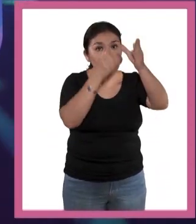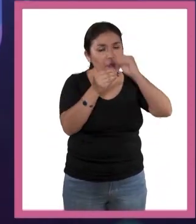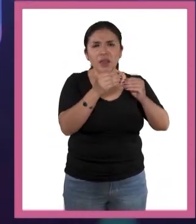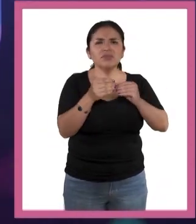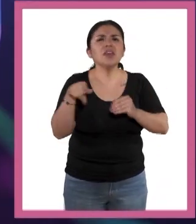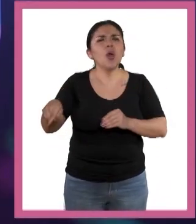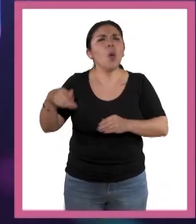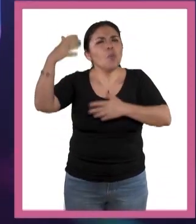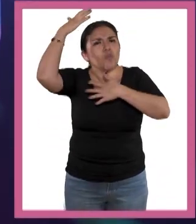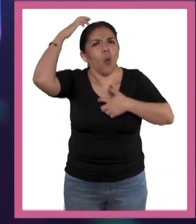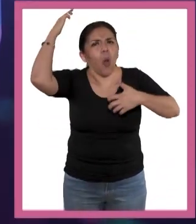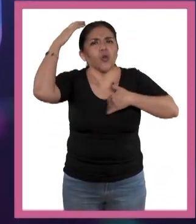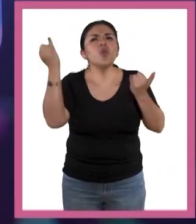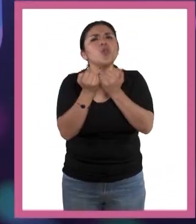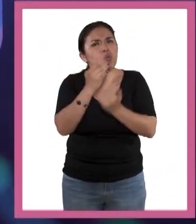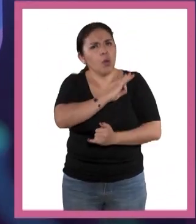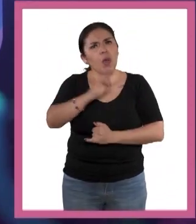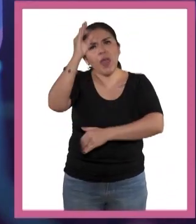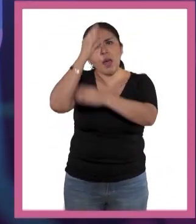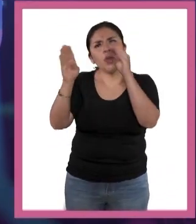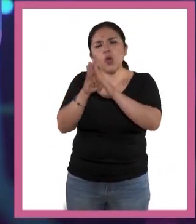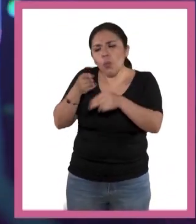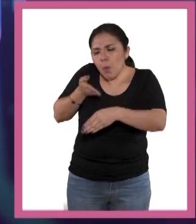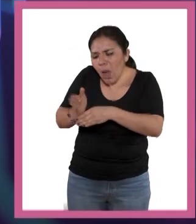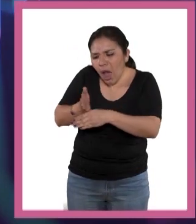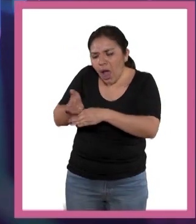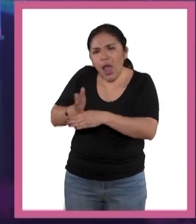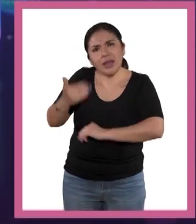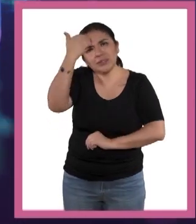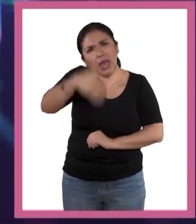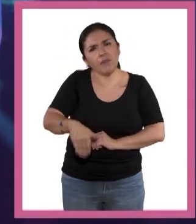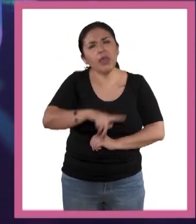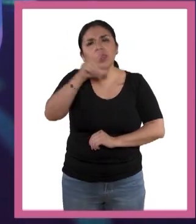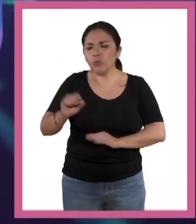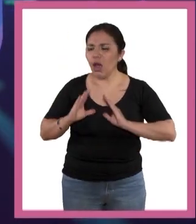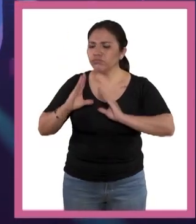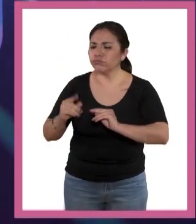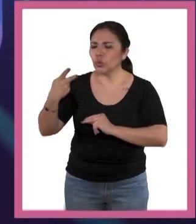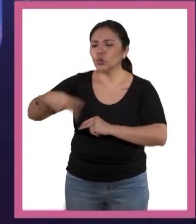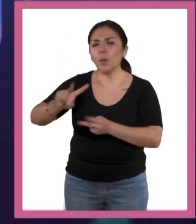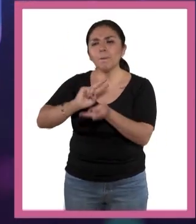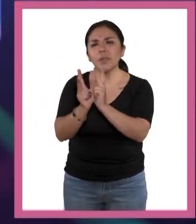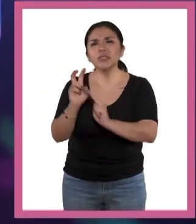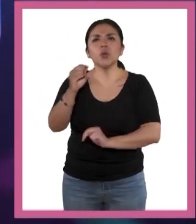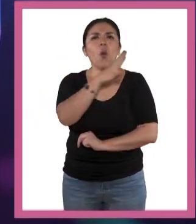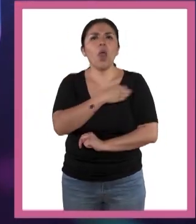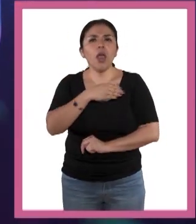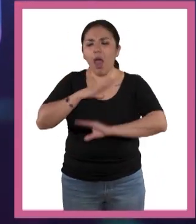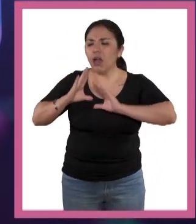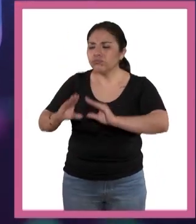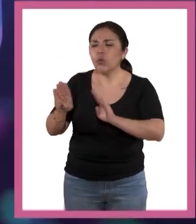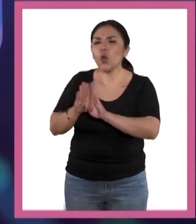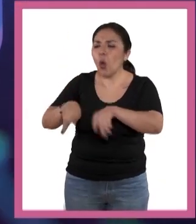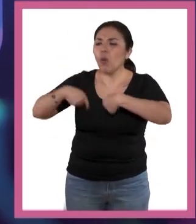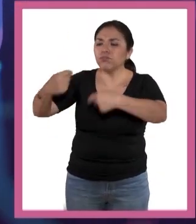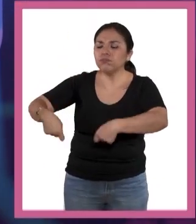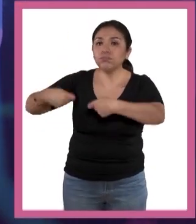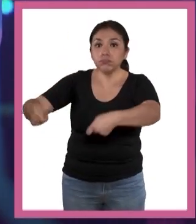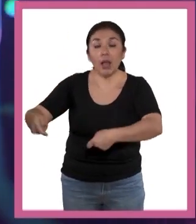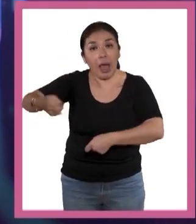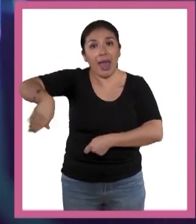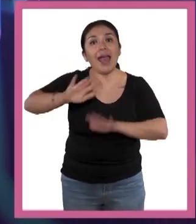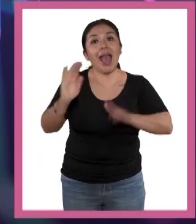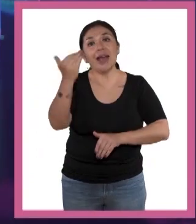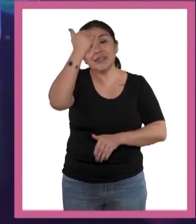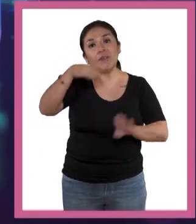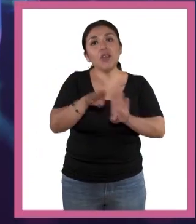chimpancé aprende a hacer el uso de un palo y luego le enseña a sus vecinos o a sus hijos cómo usarlo. Y después ellos